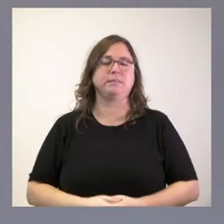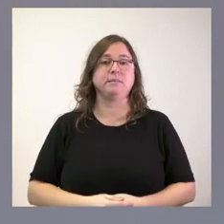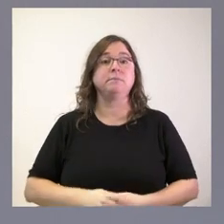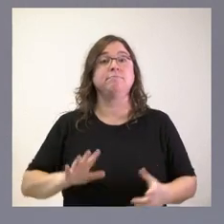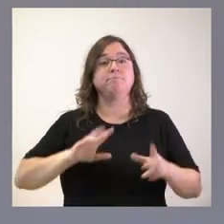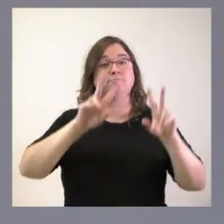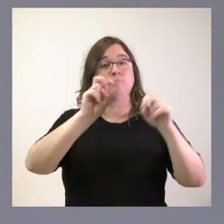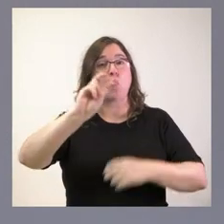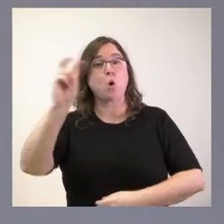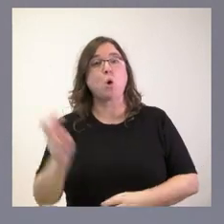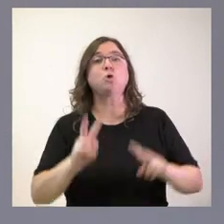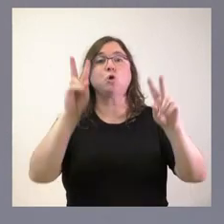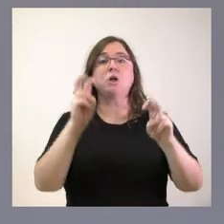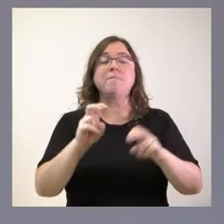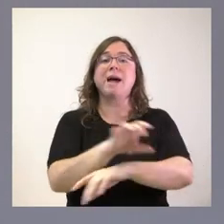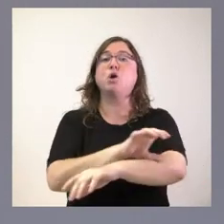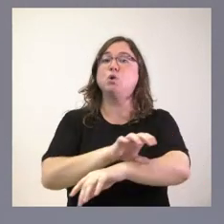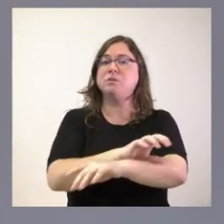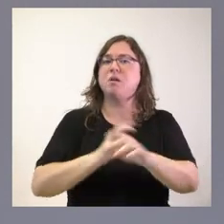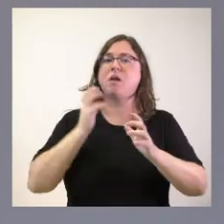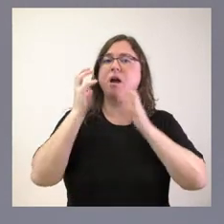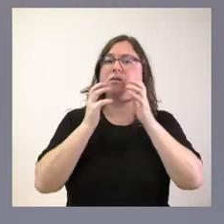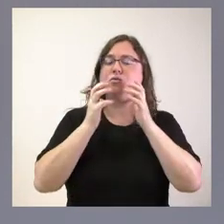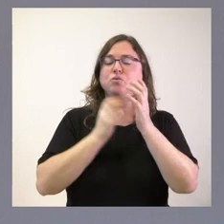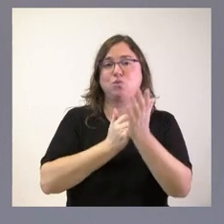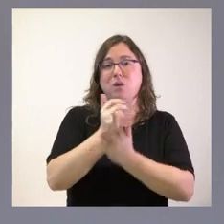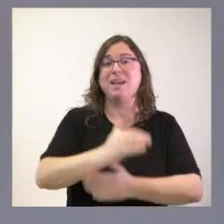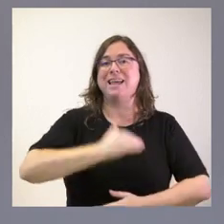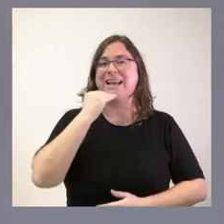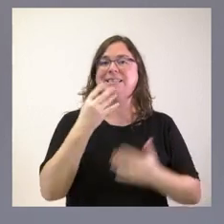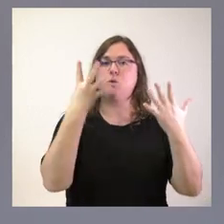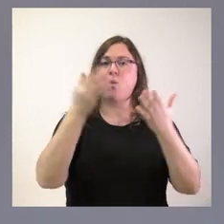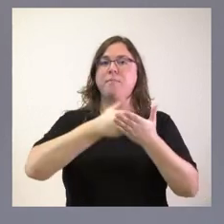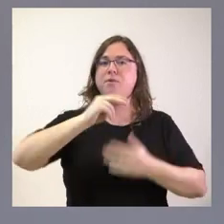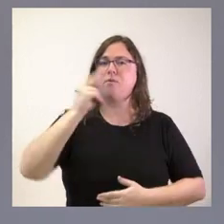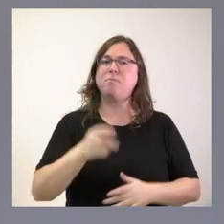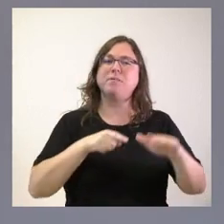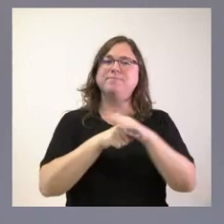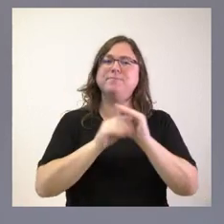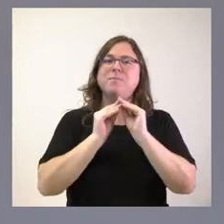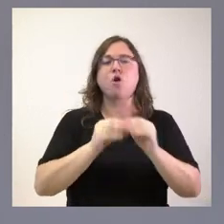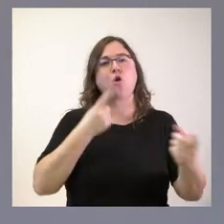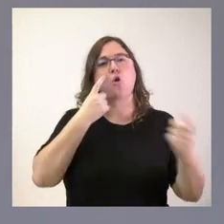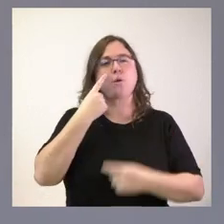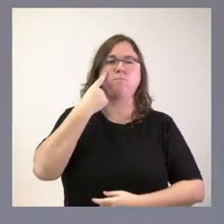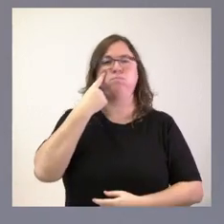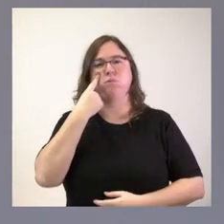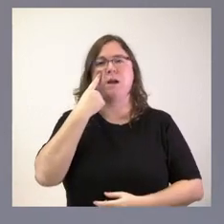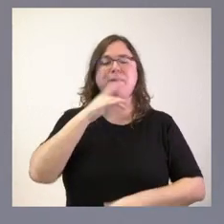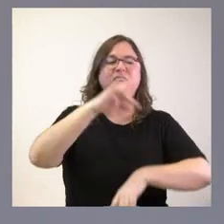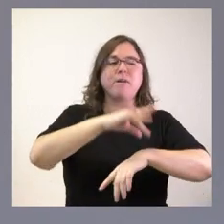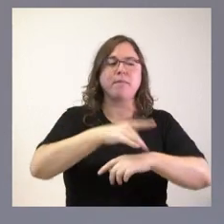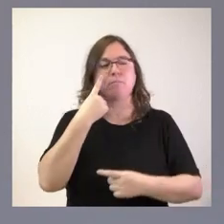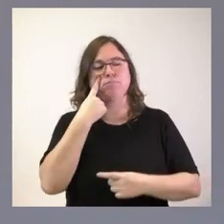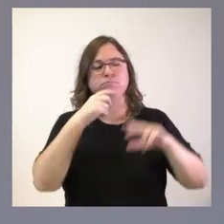con otro tipo de cuestiones, la Consejería de Agricultura destina casi nueve millones de euros para ejecución de programas de vigilancia, control y erradicación de enfermedades.